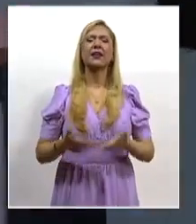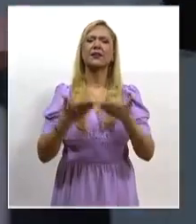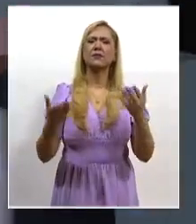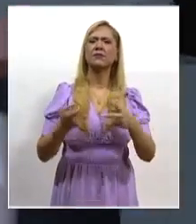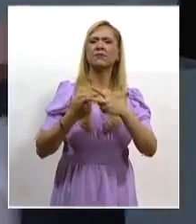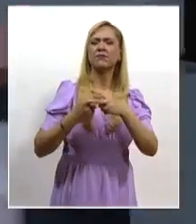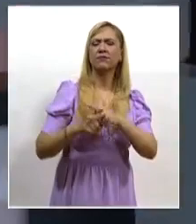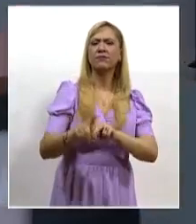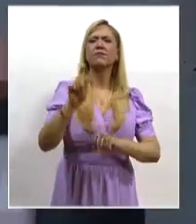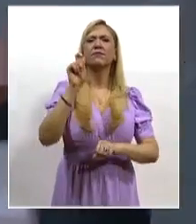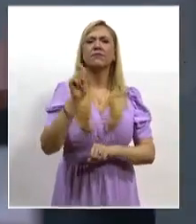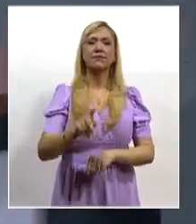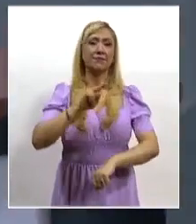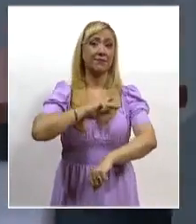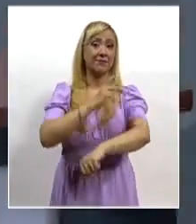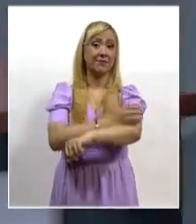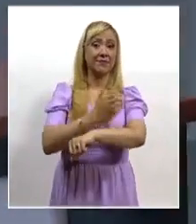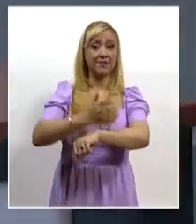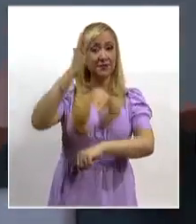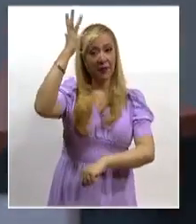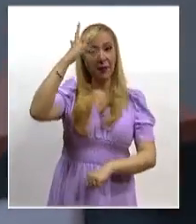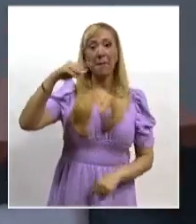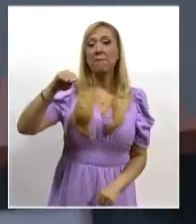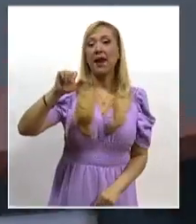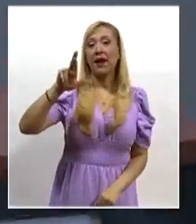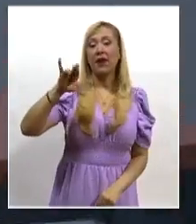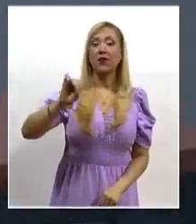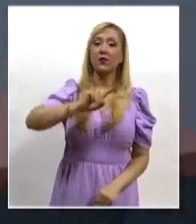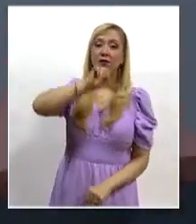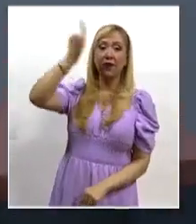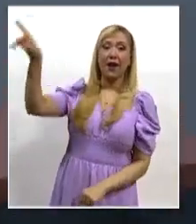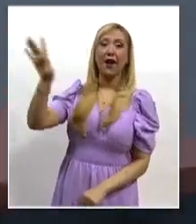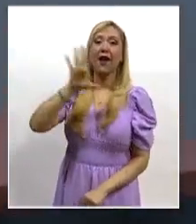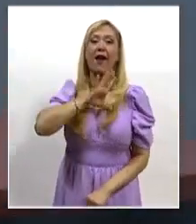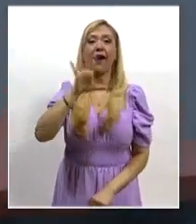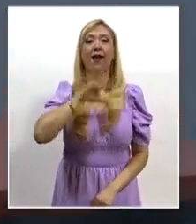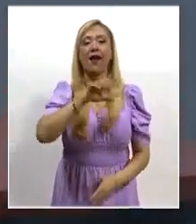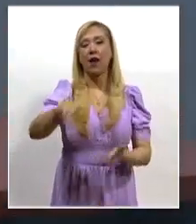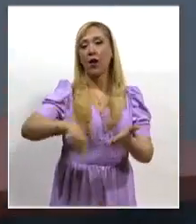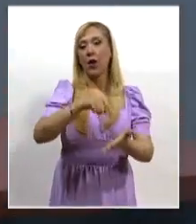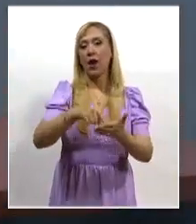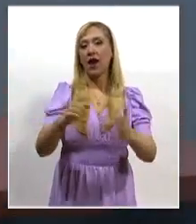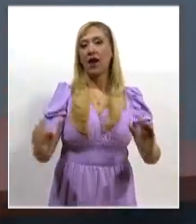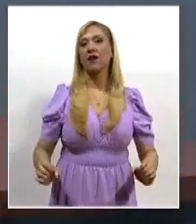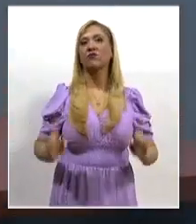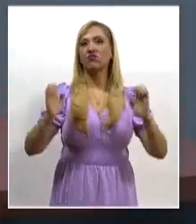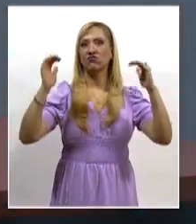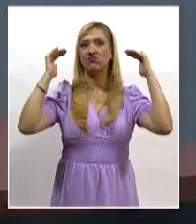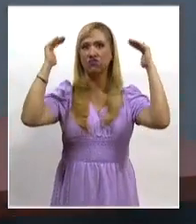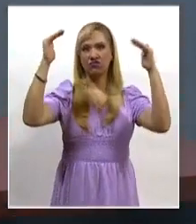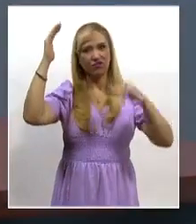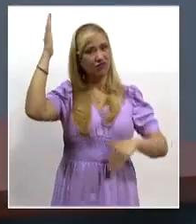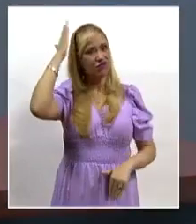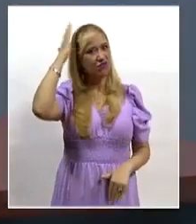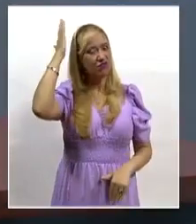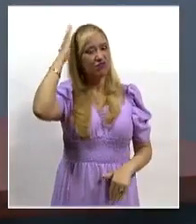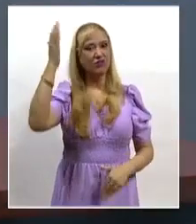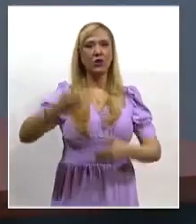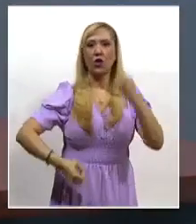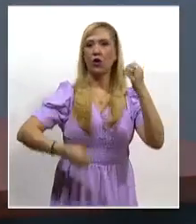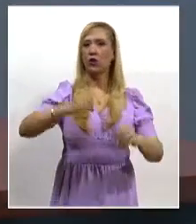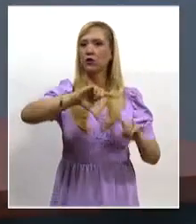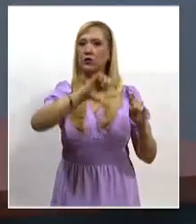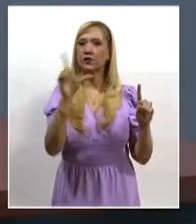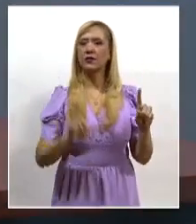Comenzamos enlazándonos con nuestro compañero Mario López Peña, quien se encuentra en el edificio sede de la Suprema Corte de Justicia de la Nación, para que nos dé el